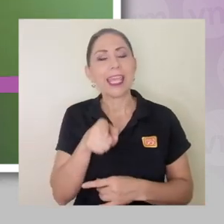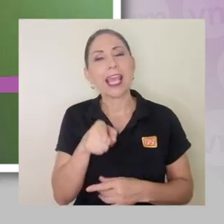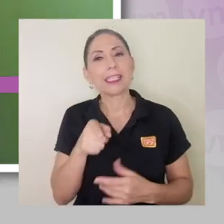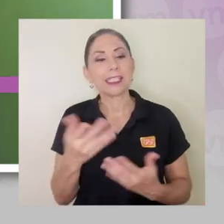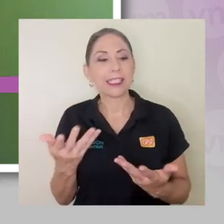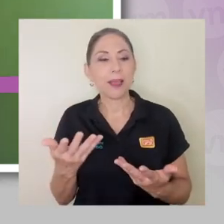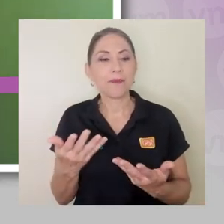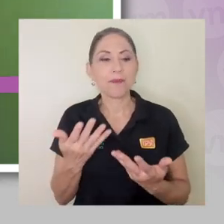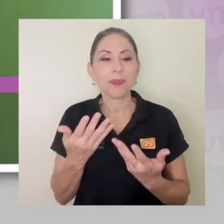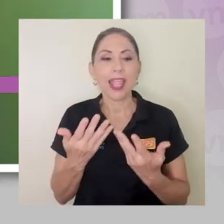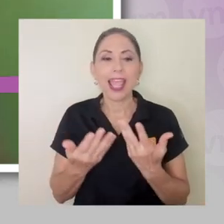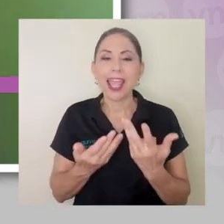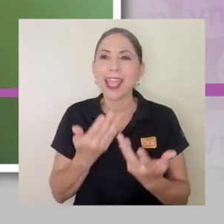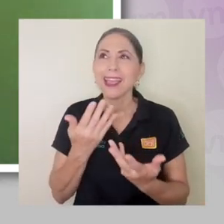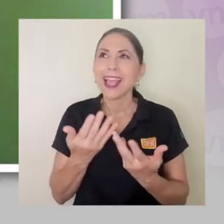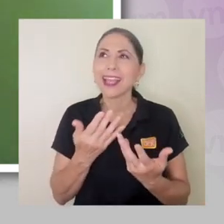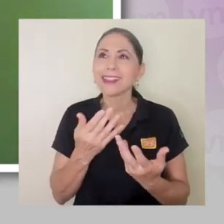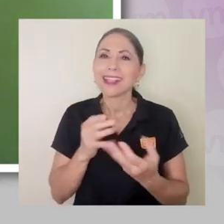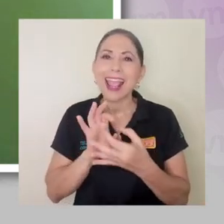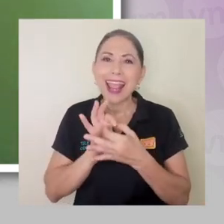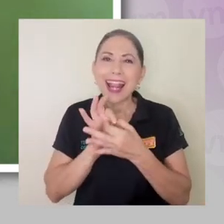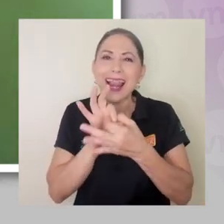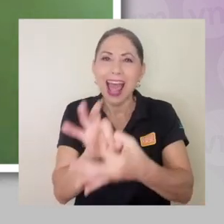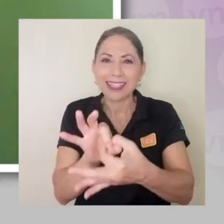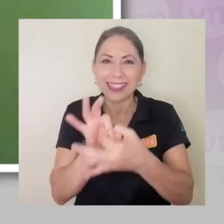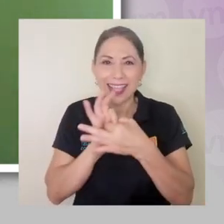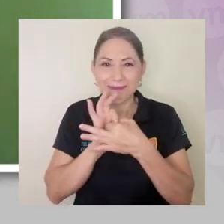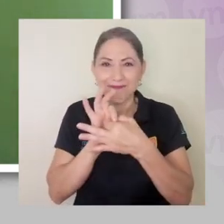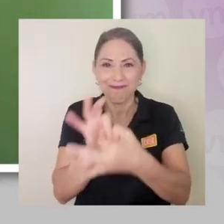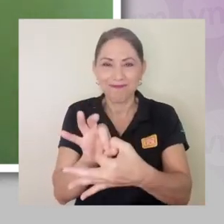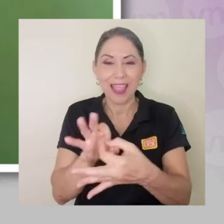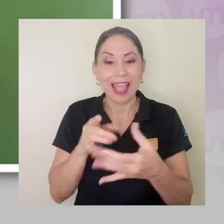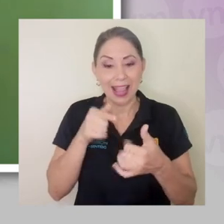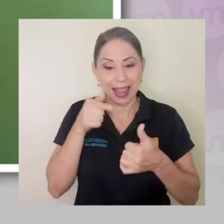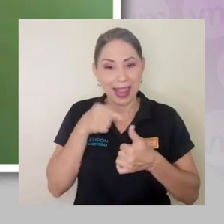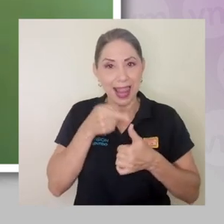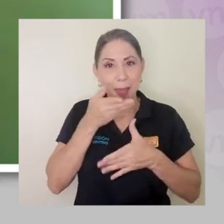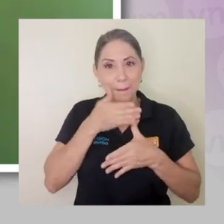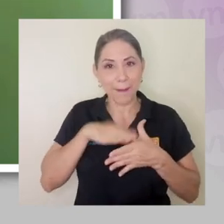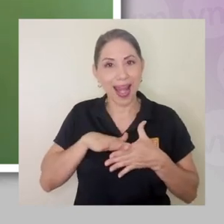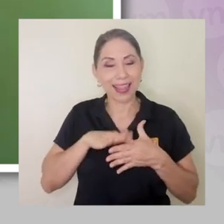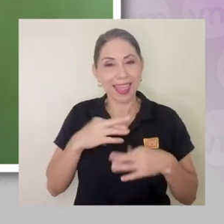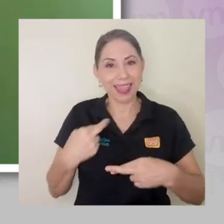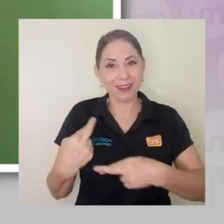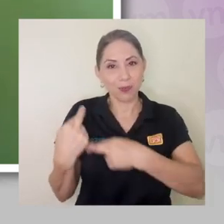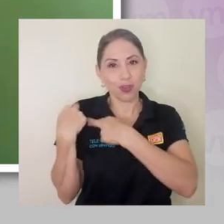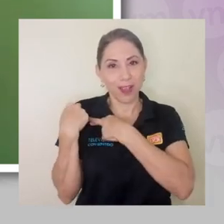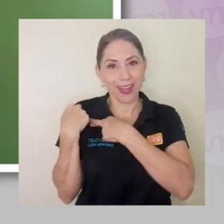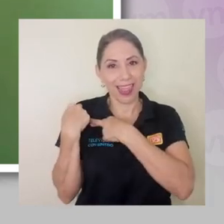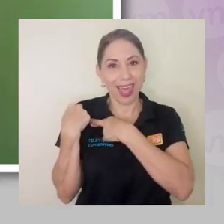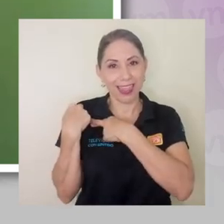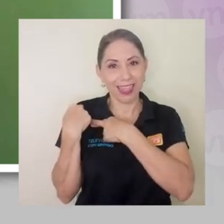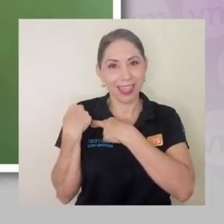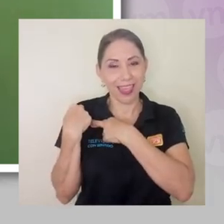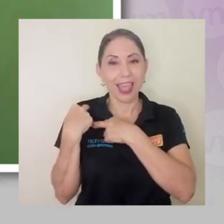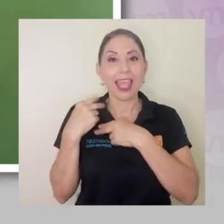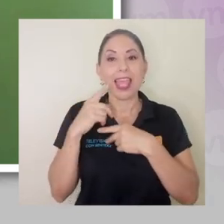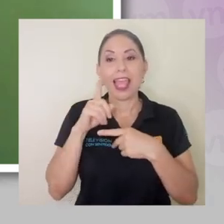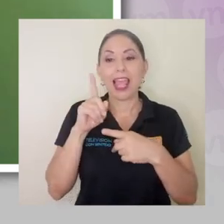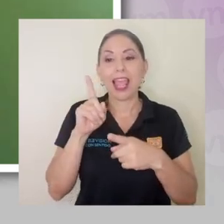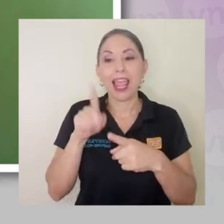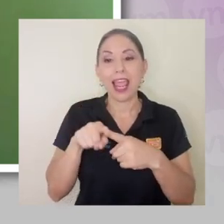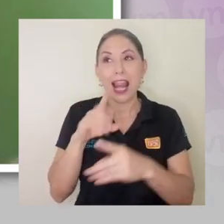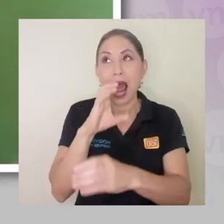¿verdad? Y ese enlace que necesitamos hacer entre la parte de responsabilidad